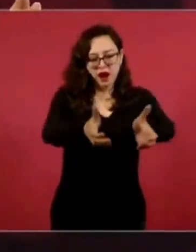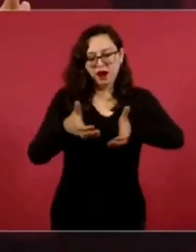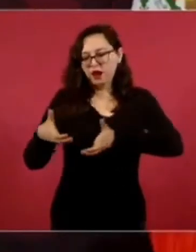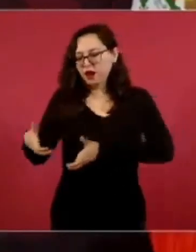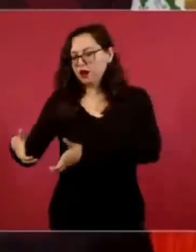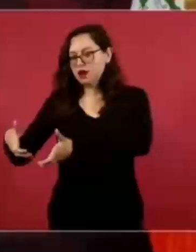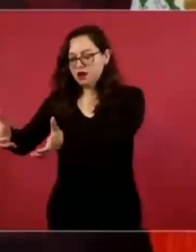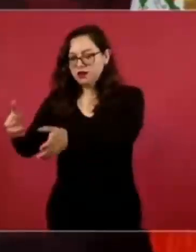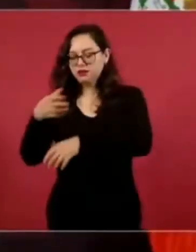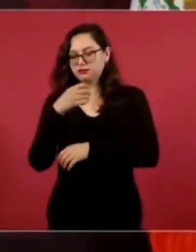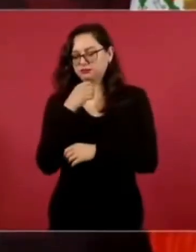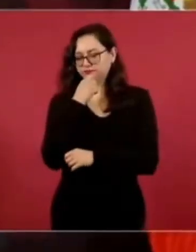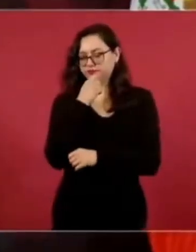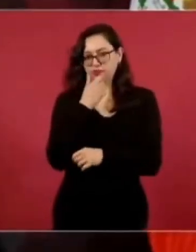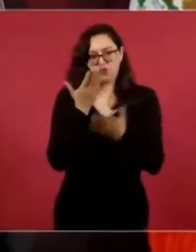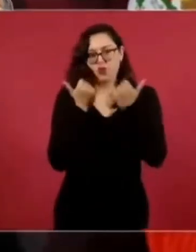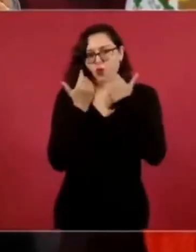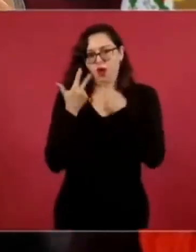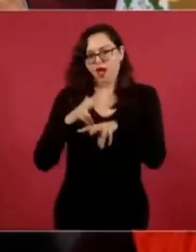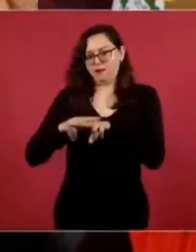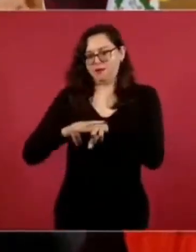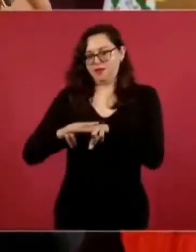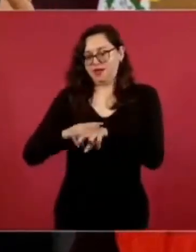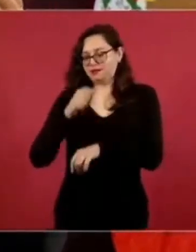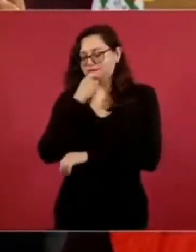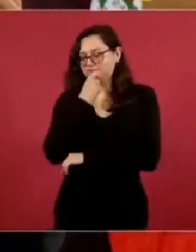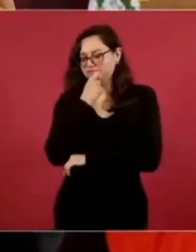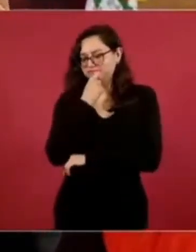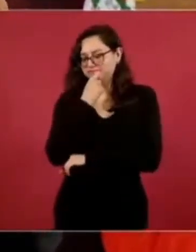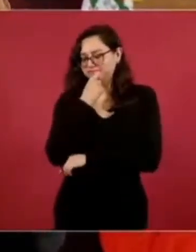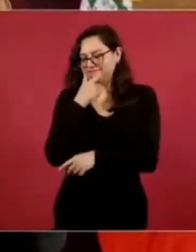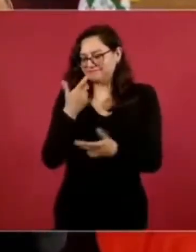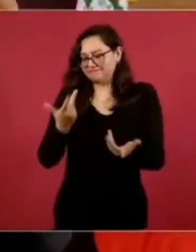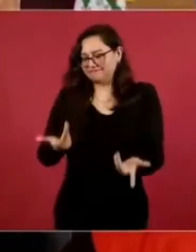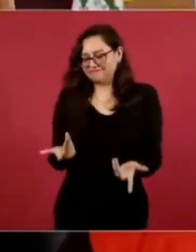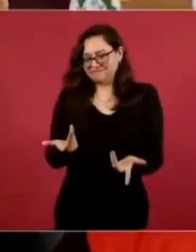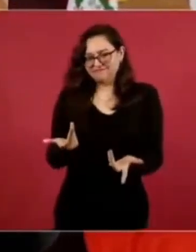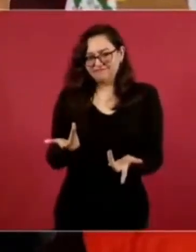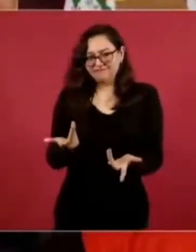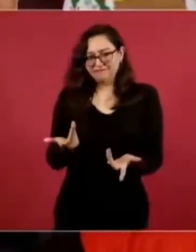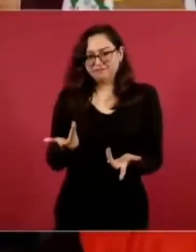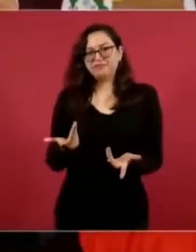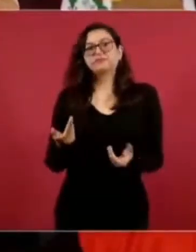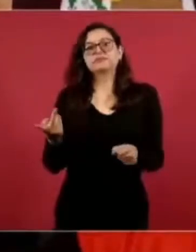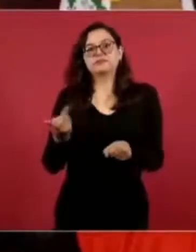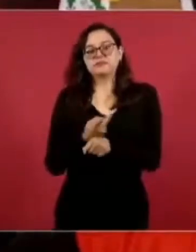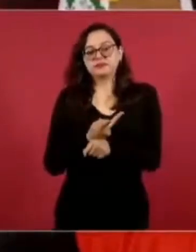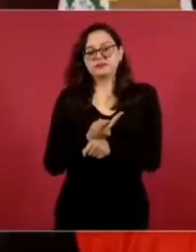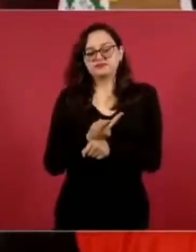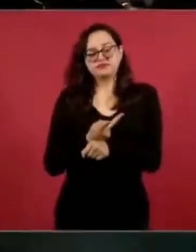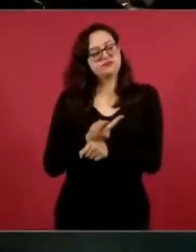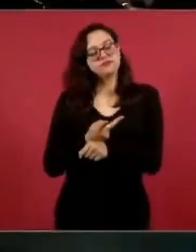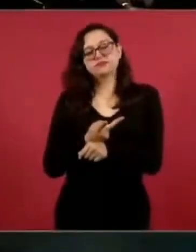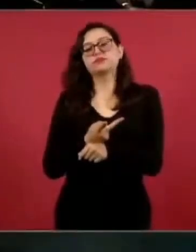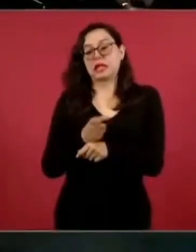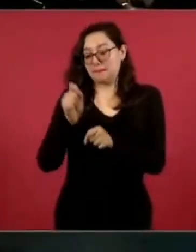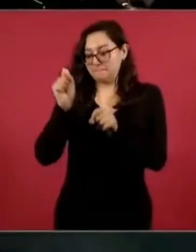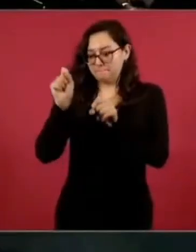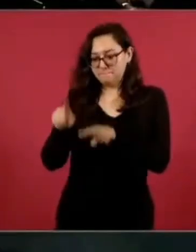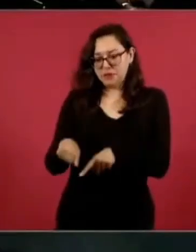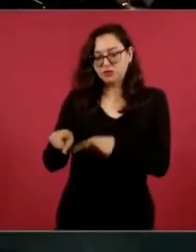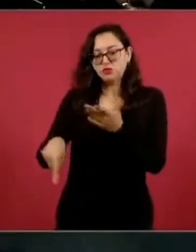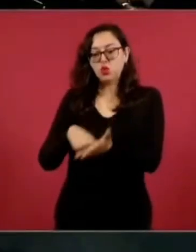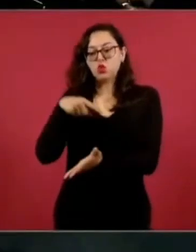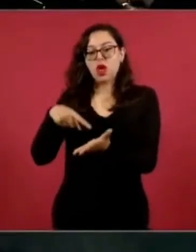se llevó a acuerdo con ellos, ellos reacomodaron su